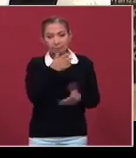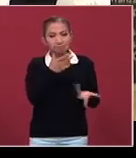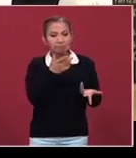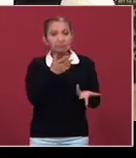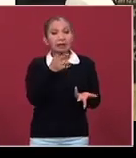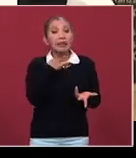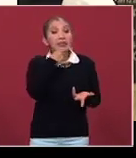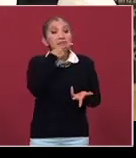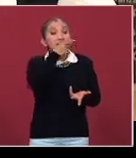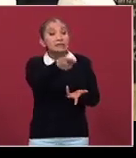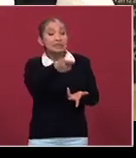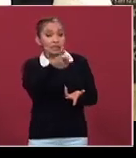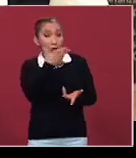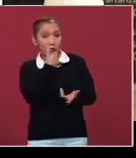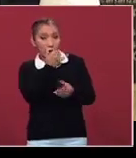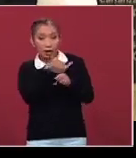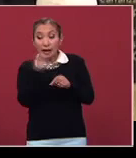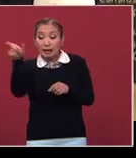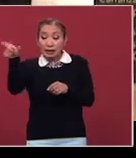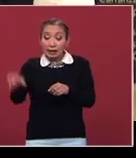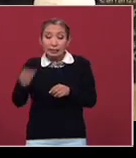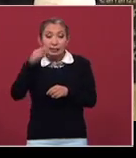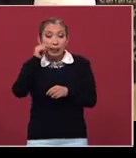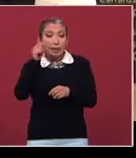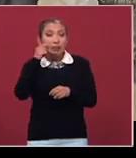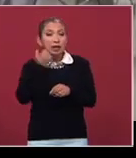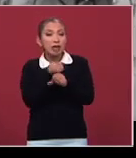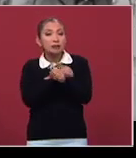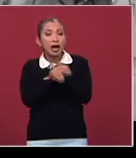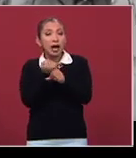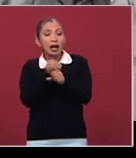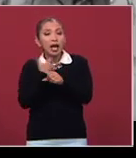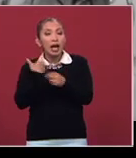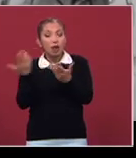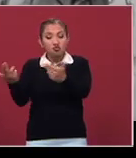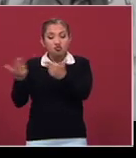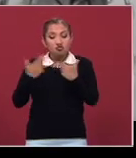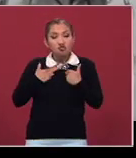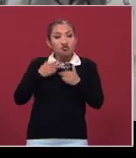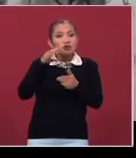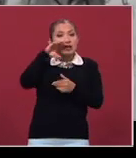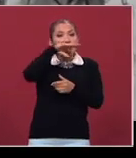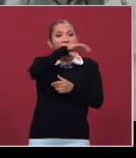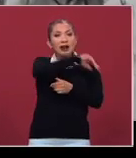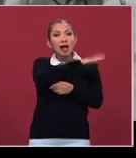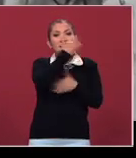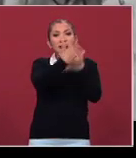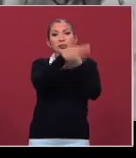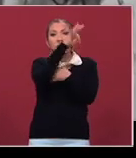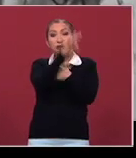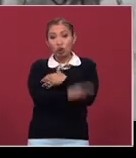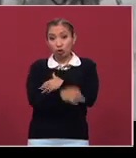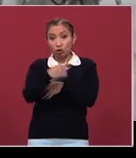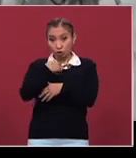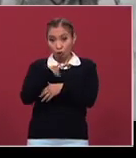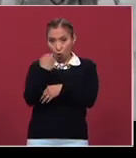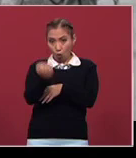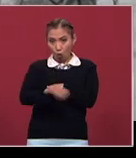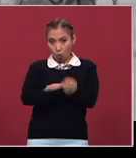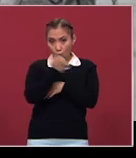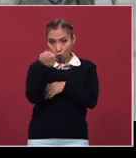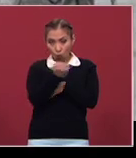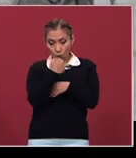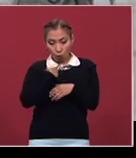afirma que Zapata tenía sangre negra en 15%. Yo tuve la suerte de